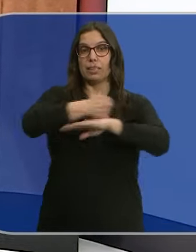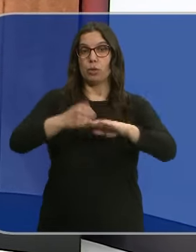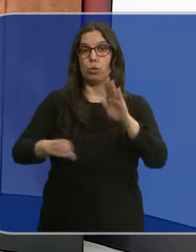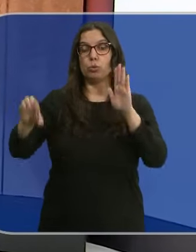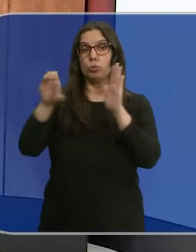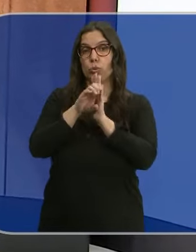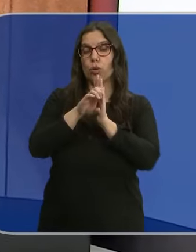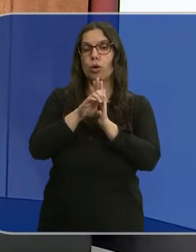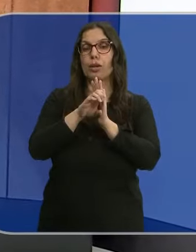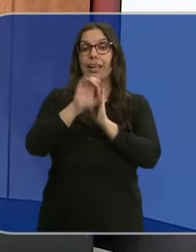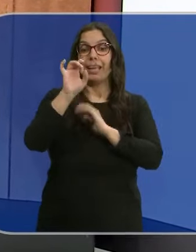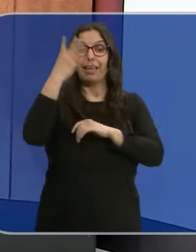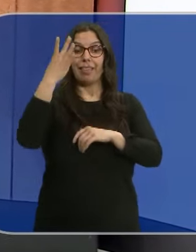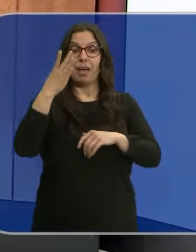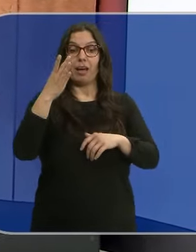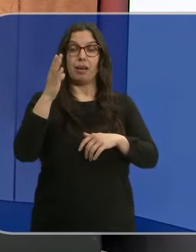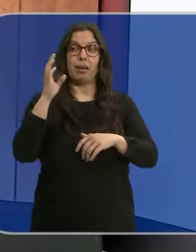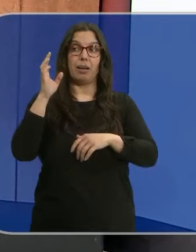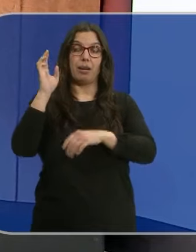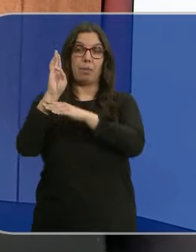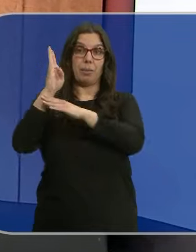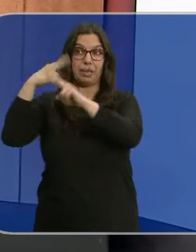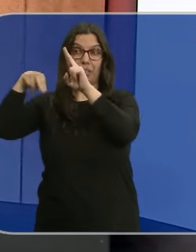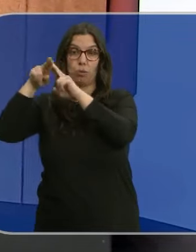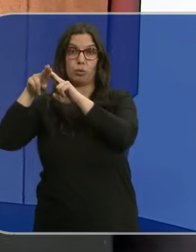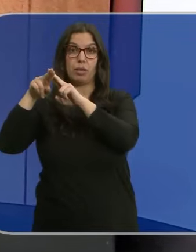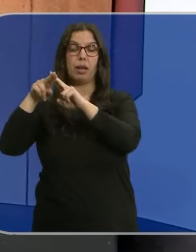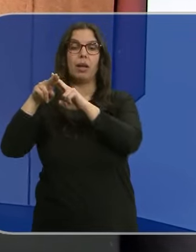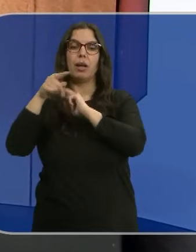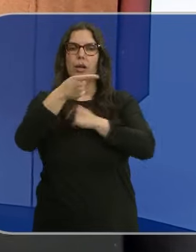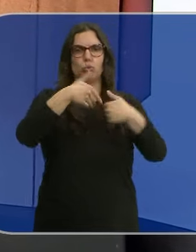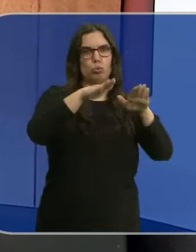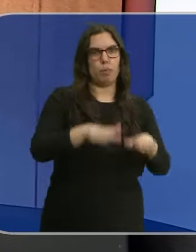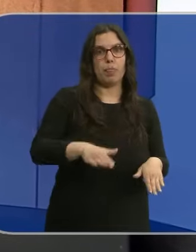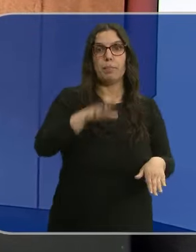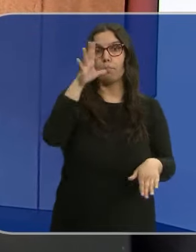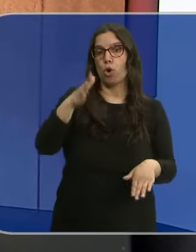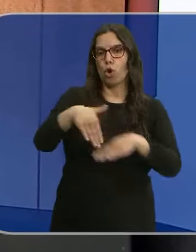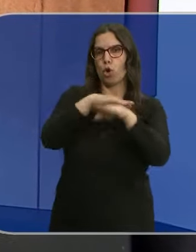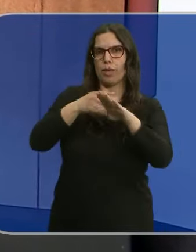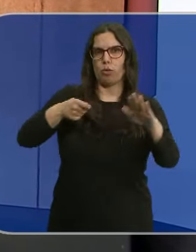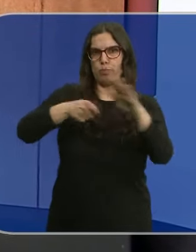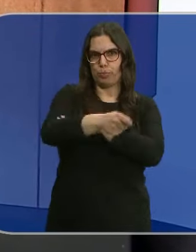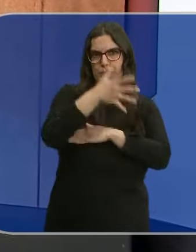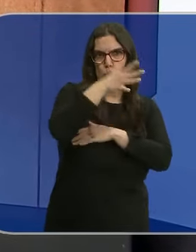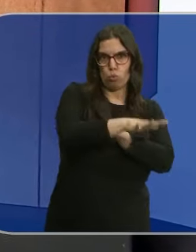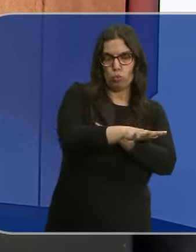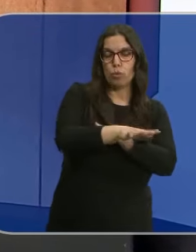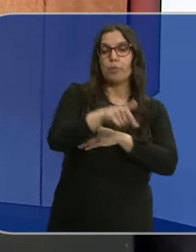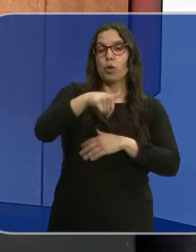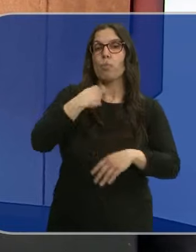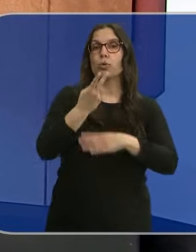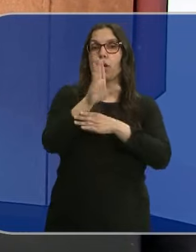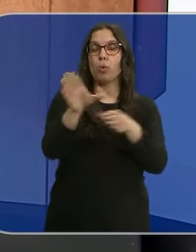Constitucional ha suspendido la iniciativa que el Parlamento para declarar la independencia de Cataluña tras el recurso presentado por el gobierno. Hoy la portavoz del